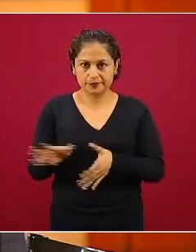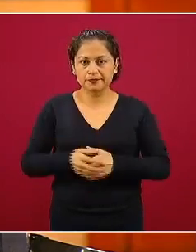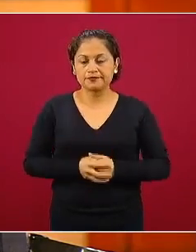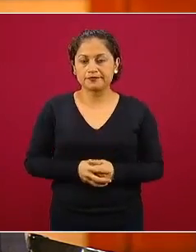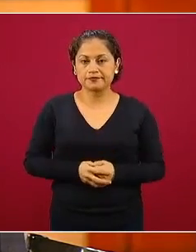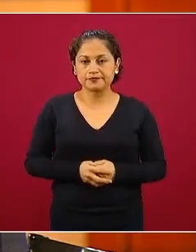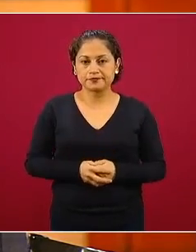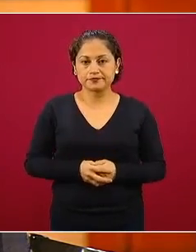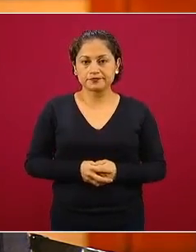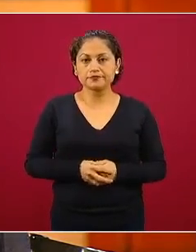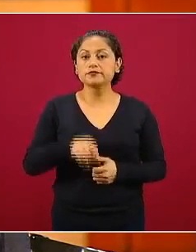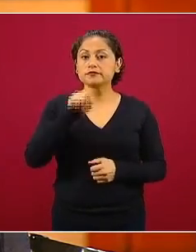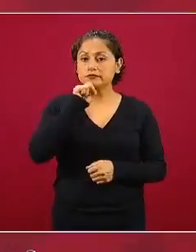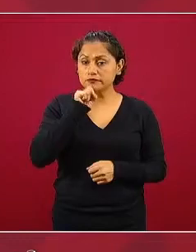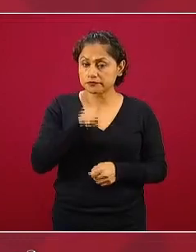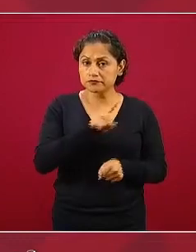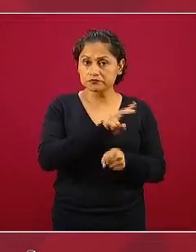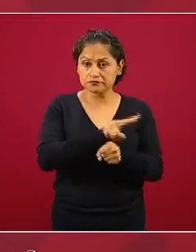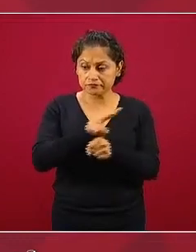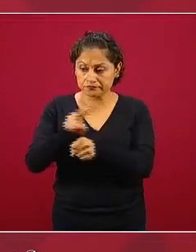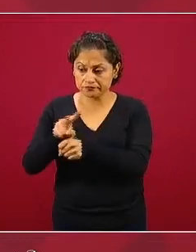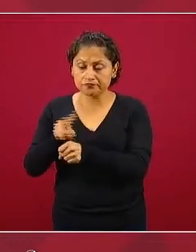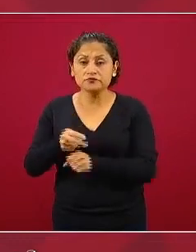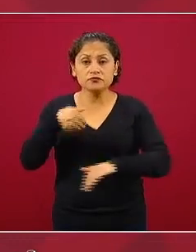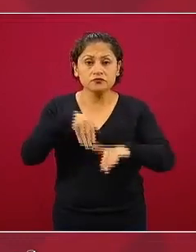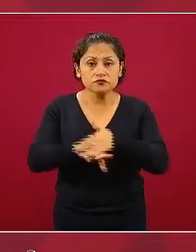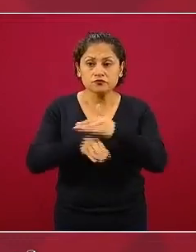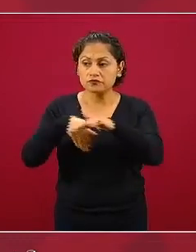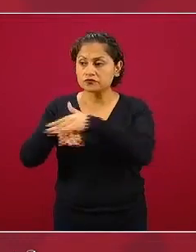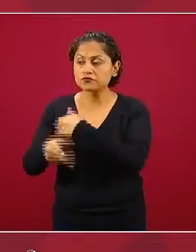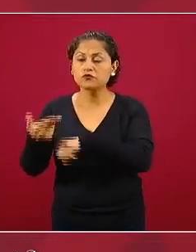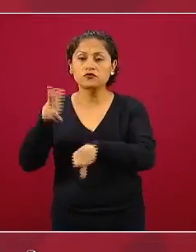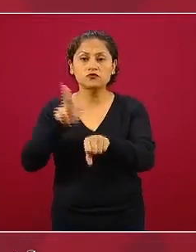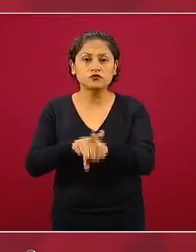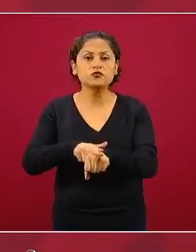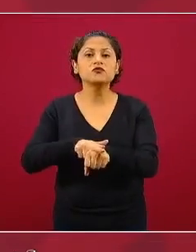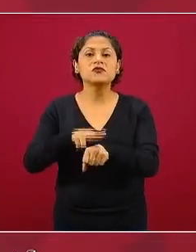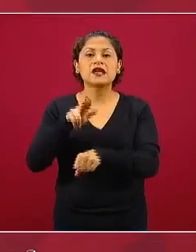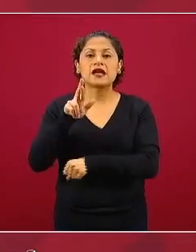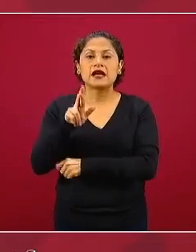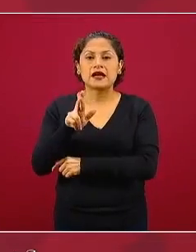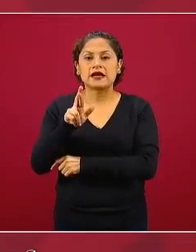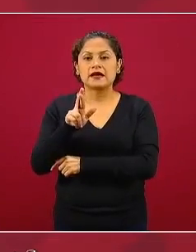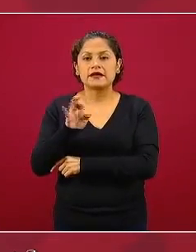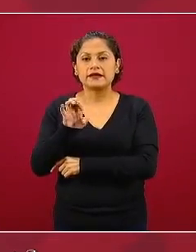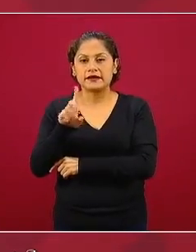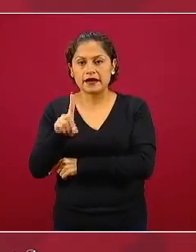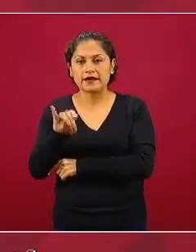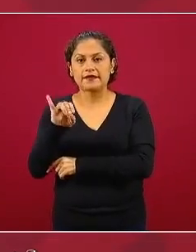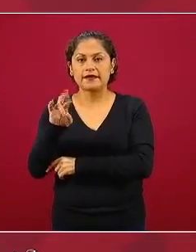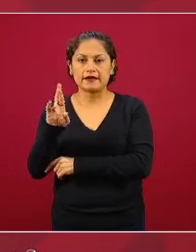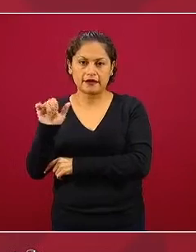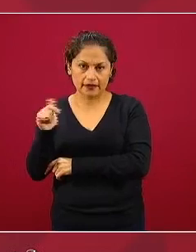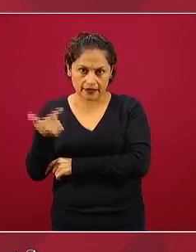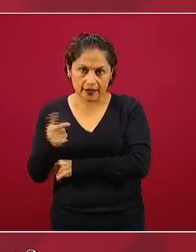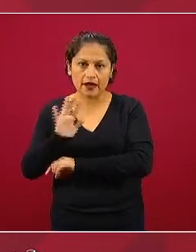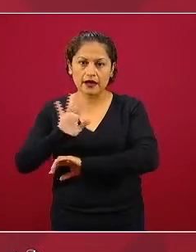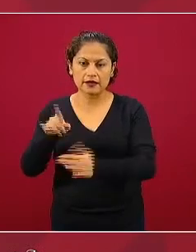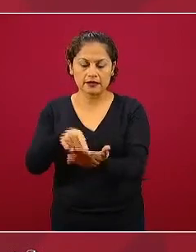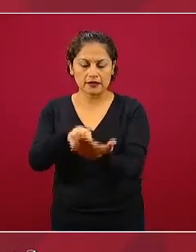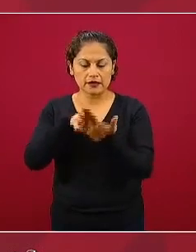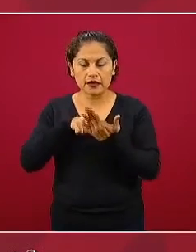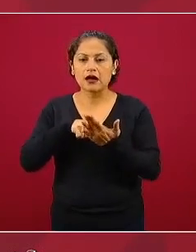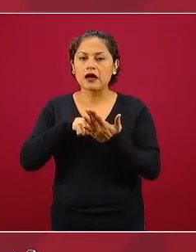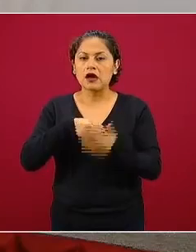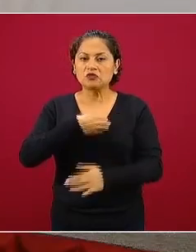los monitoreos de ocupación a través de la red IRAJ nos permiten diariamente saber que todavía no hemos llegado al punto crítico de